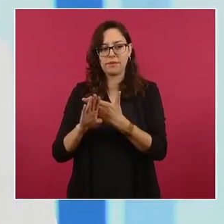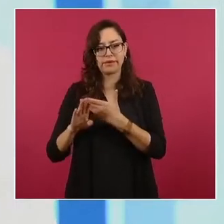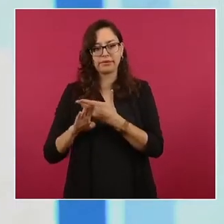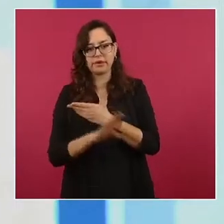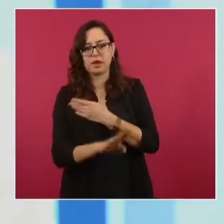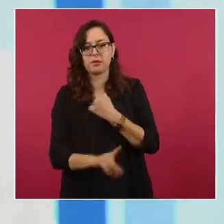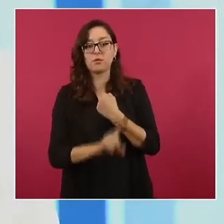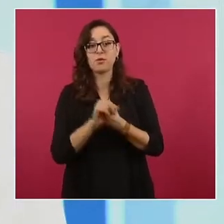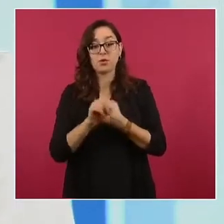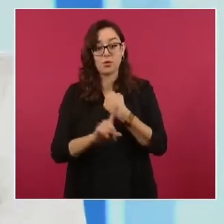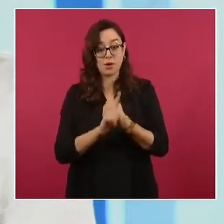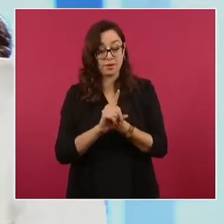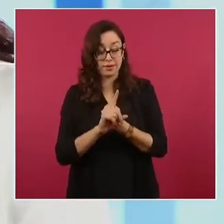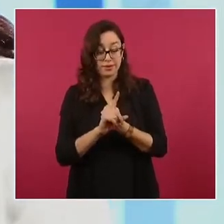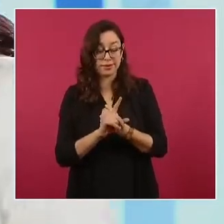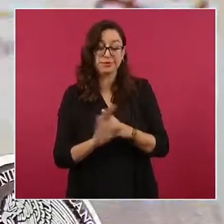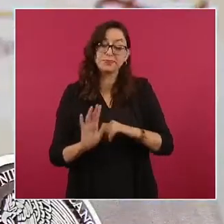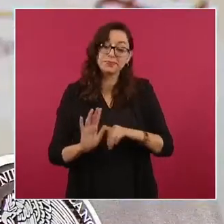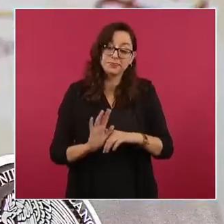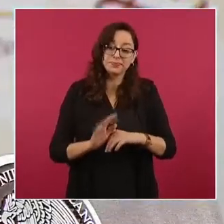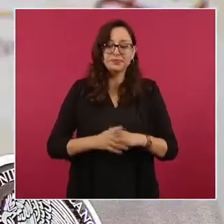Vamos a pasar a la siguiente.